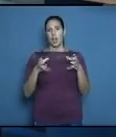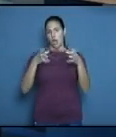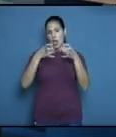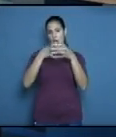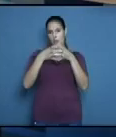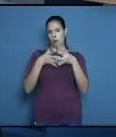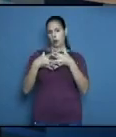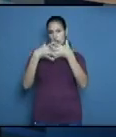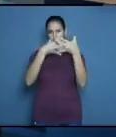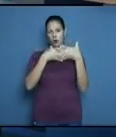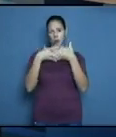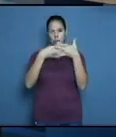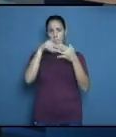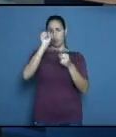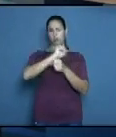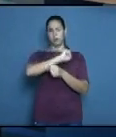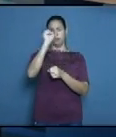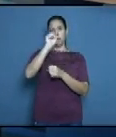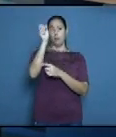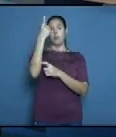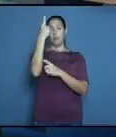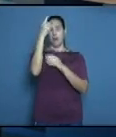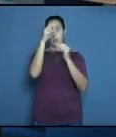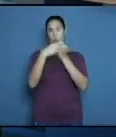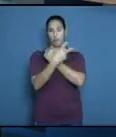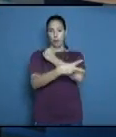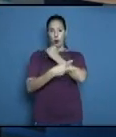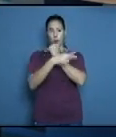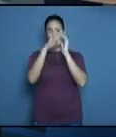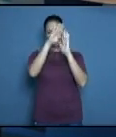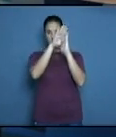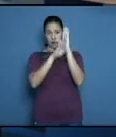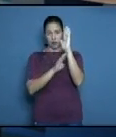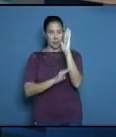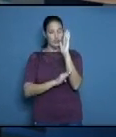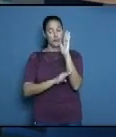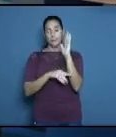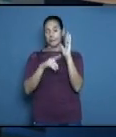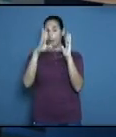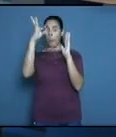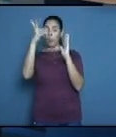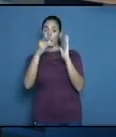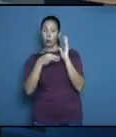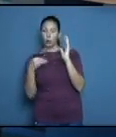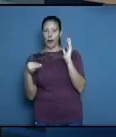Americana está en el primer lugar de los juegos por la sumatoria de medallas y esto es totalmente